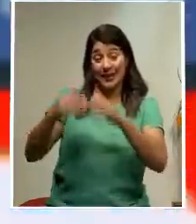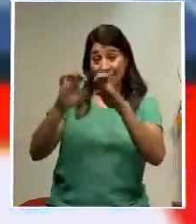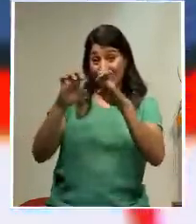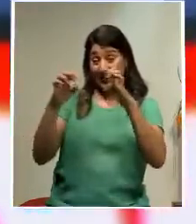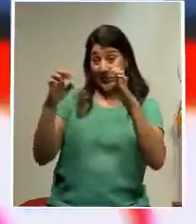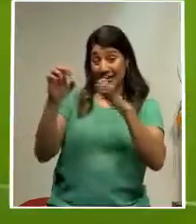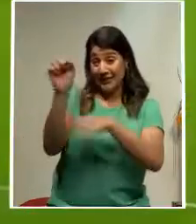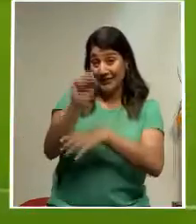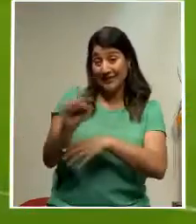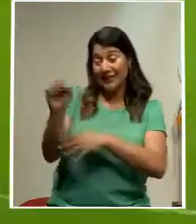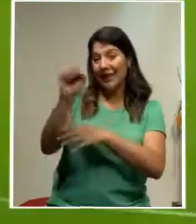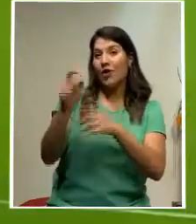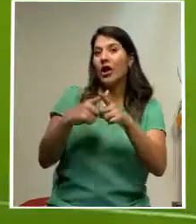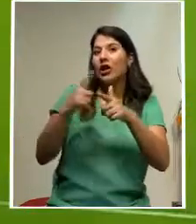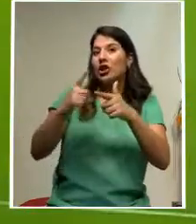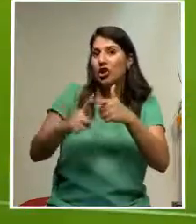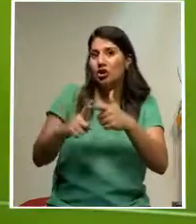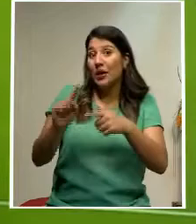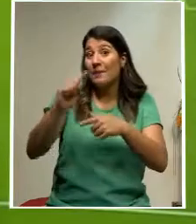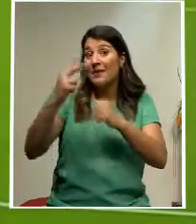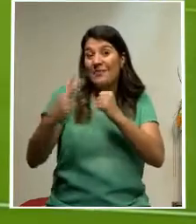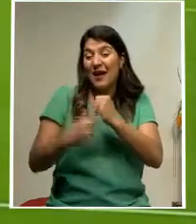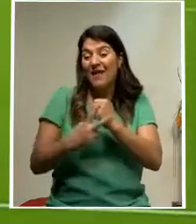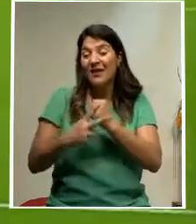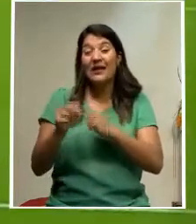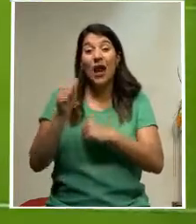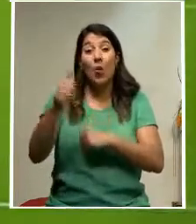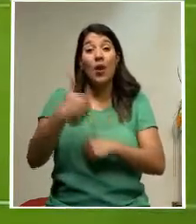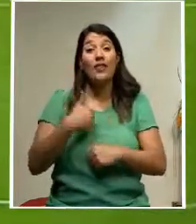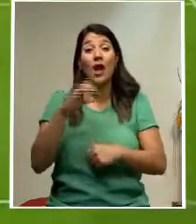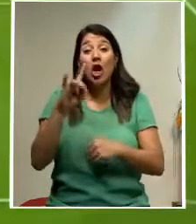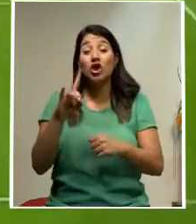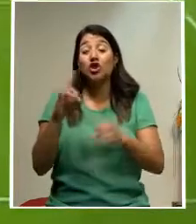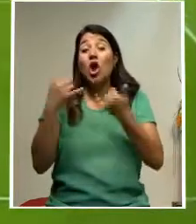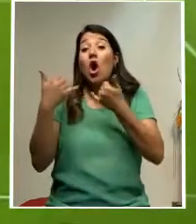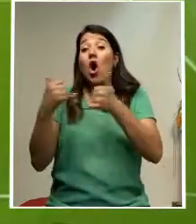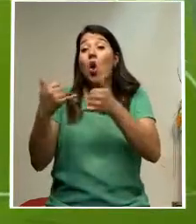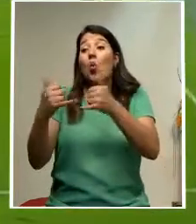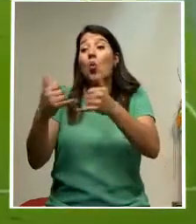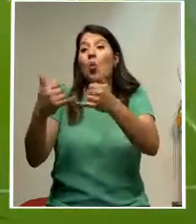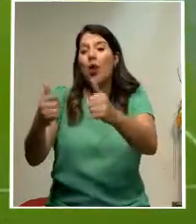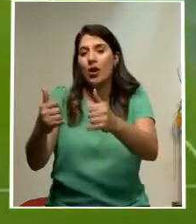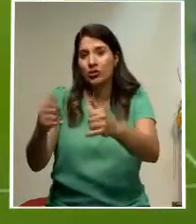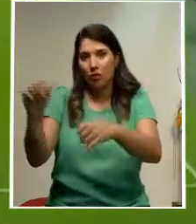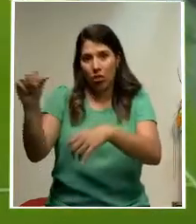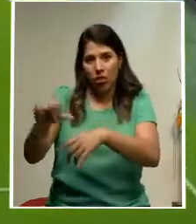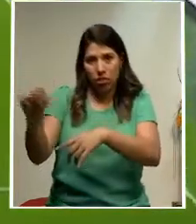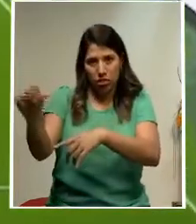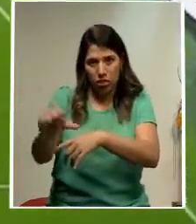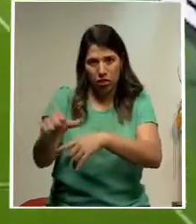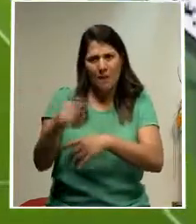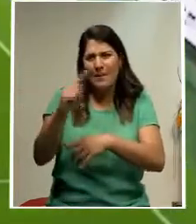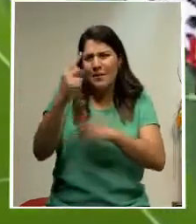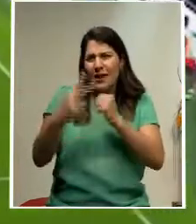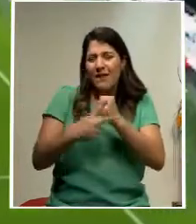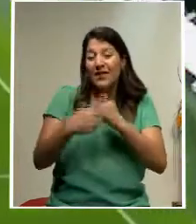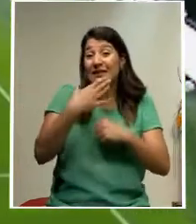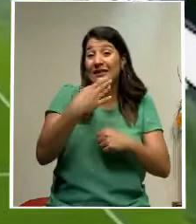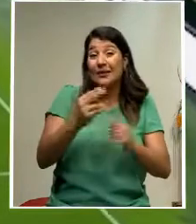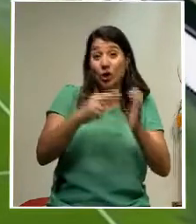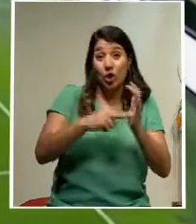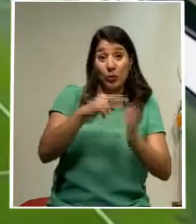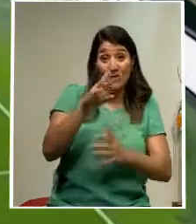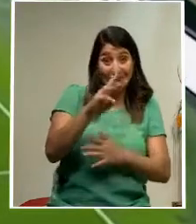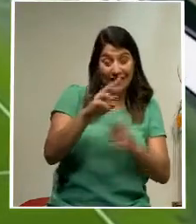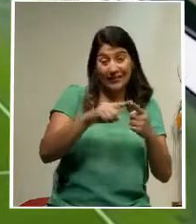Alajuelense hila ocho partidos sin triunfos en Campeonato Nacional. La primera ocasión en que sucedió fue entre diciembre del 2006 y enero del 2007.